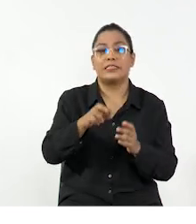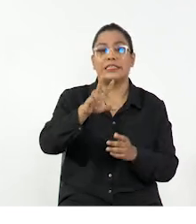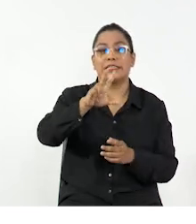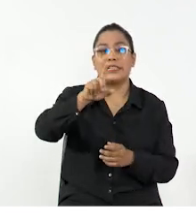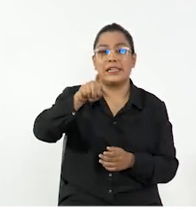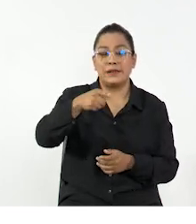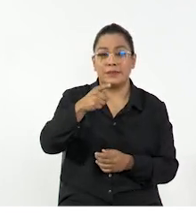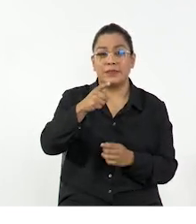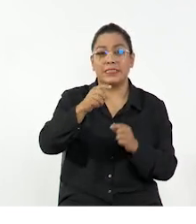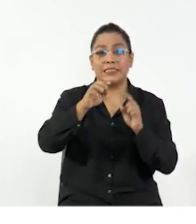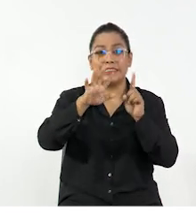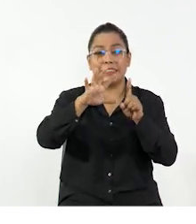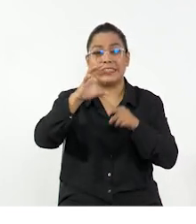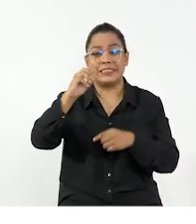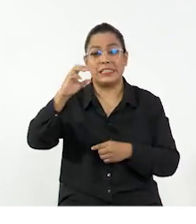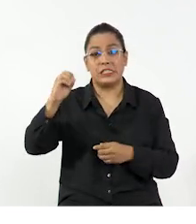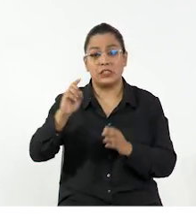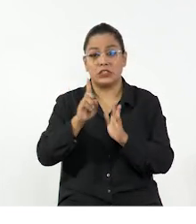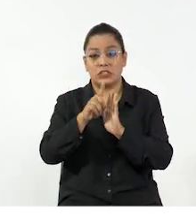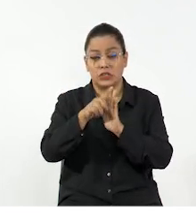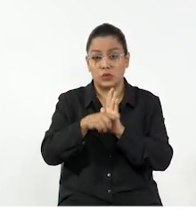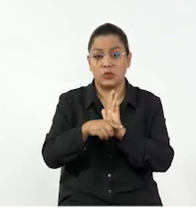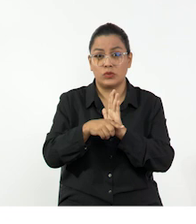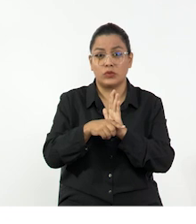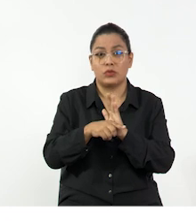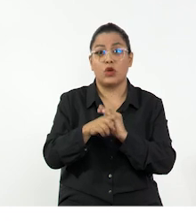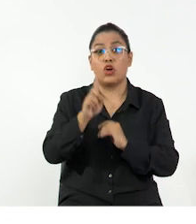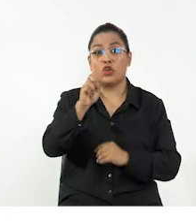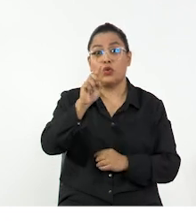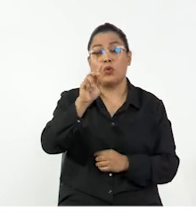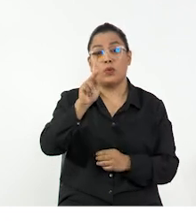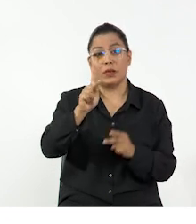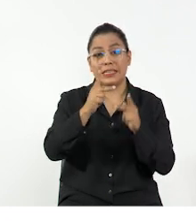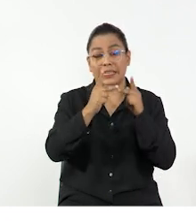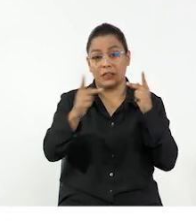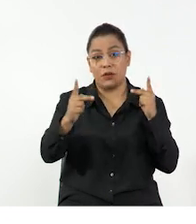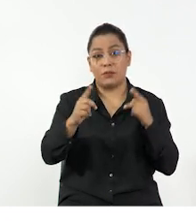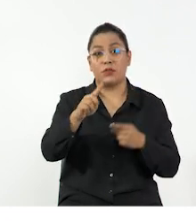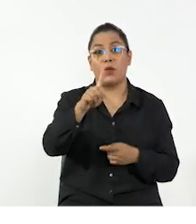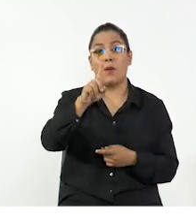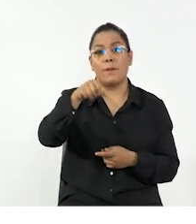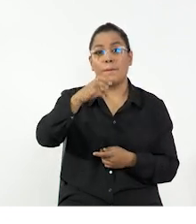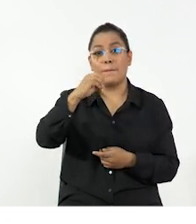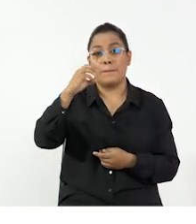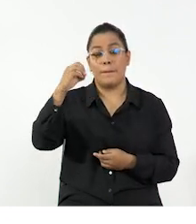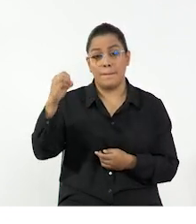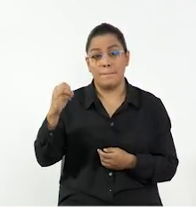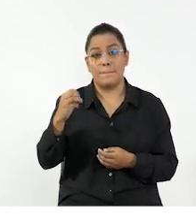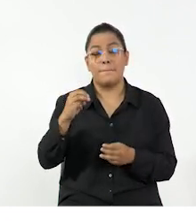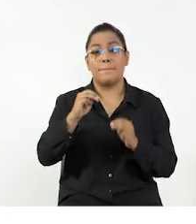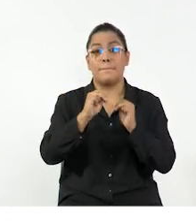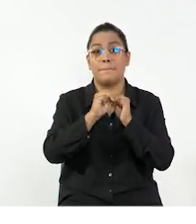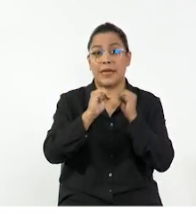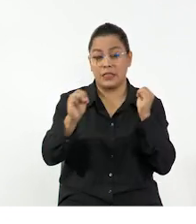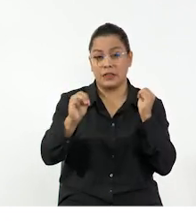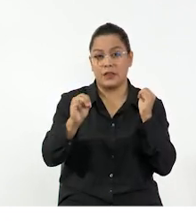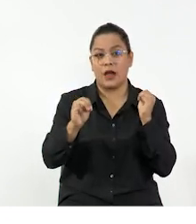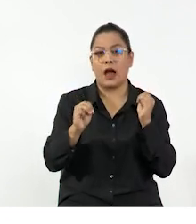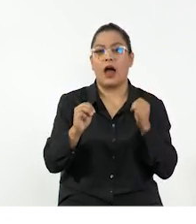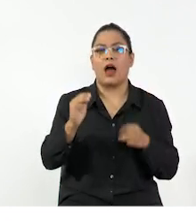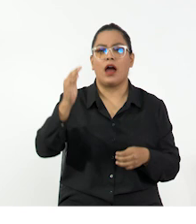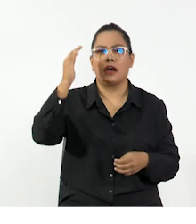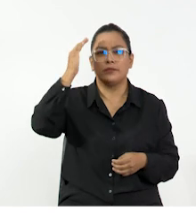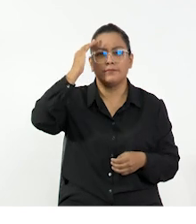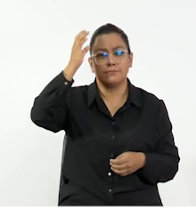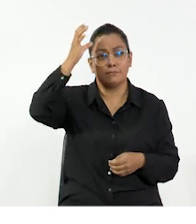hora posee 3.600 segundos y que un kilómetro posee 1.000 metros. Por lo tanto, haciendo uso de nuestras